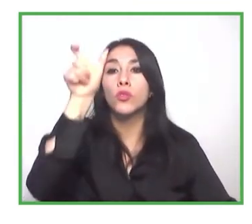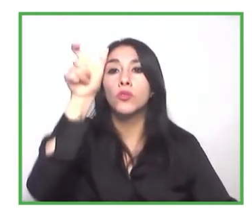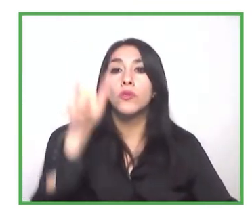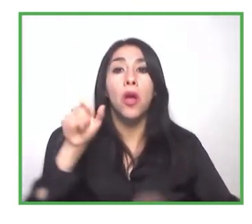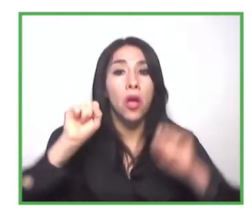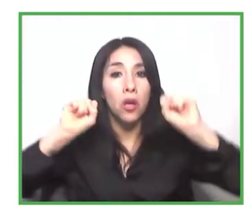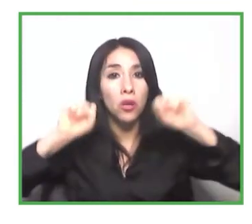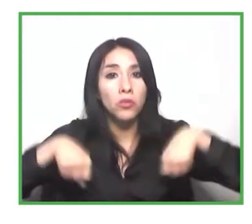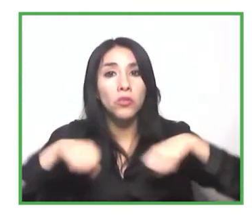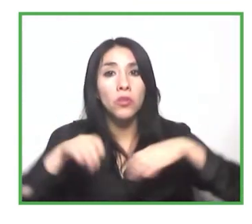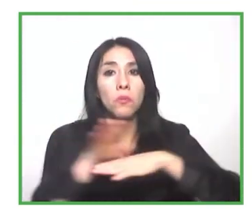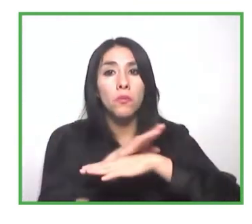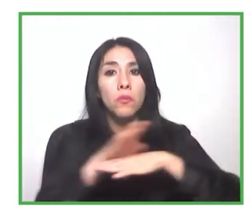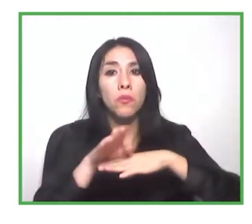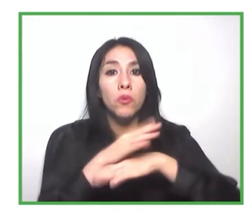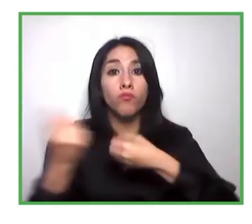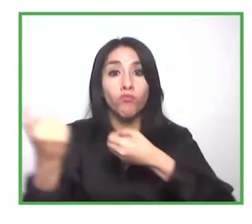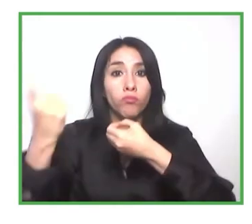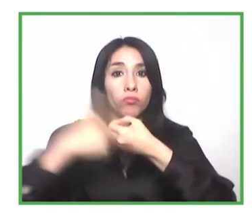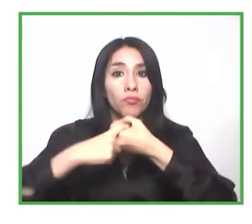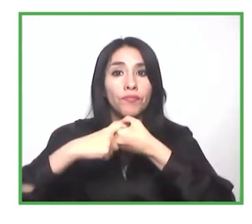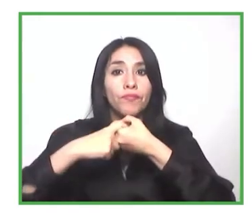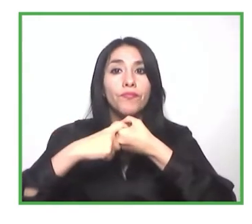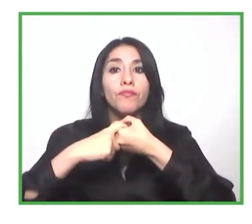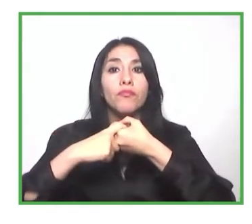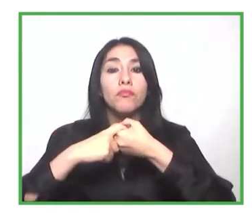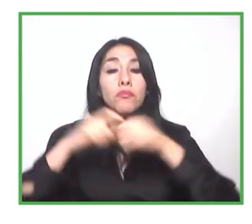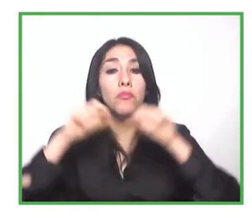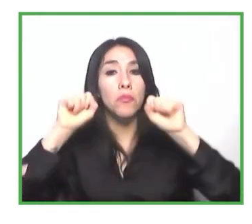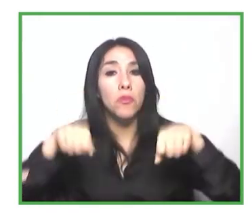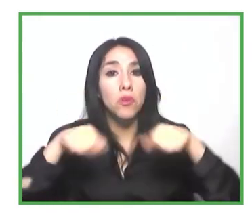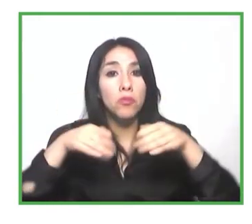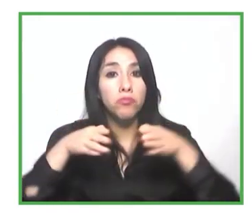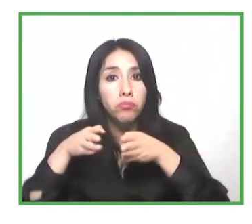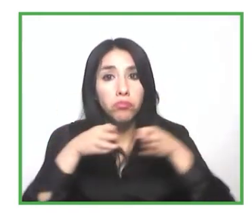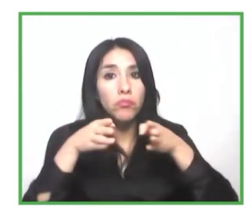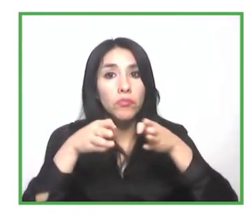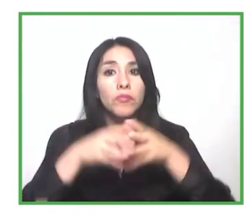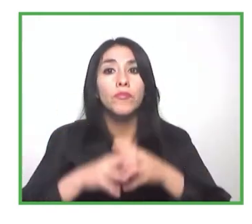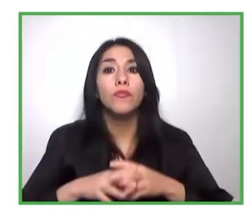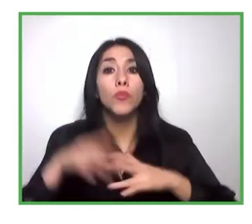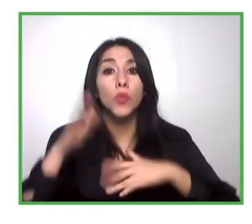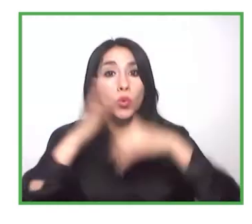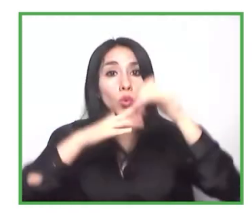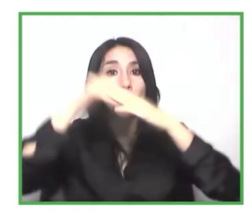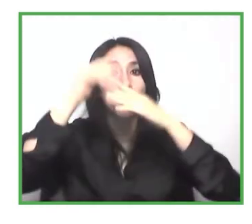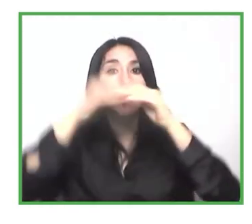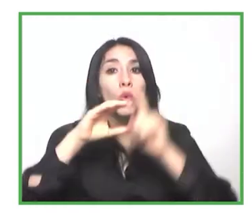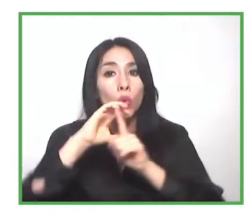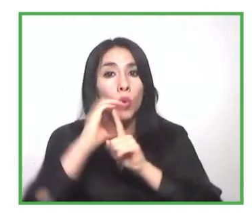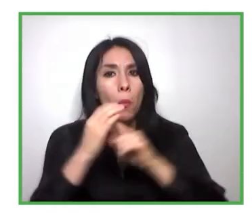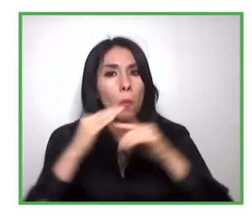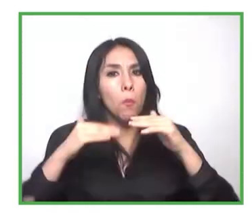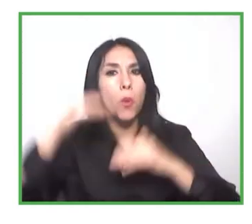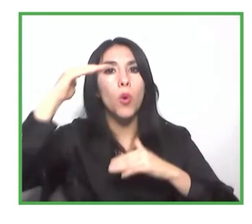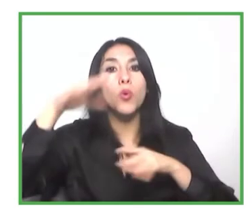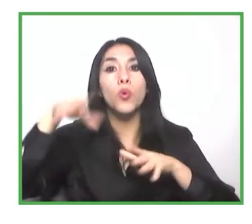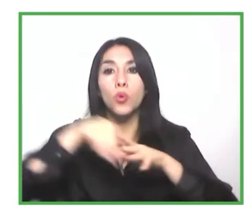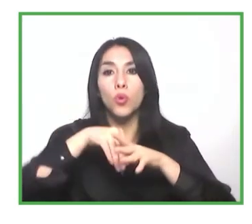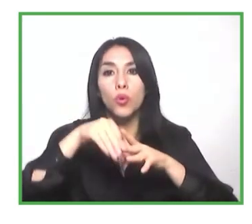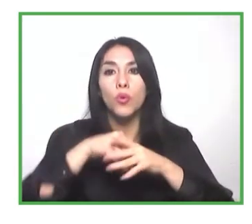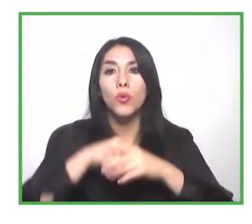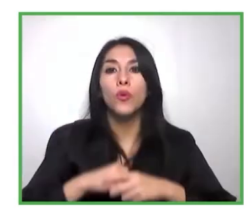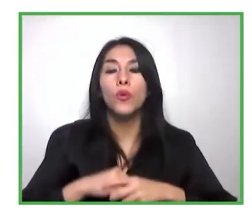una cultura muchísimo más incluyente. Y por otro lado, entendiendo cuán accesibles son sus procesos de reclutamiento